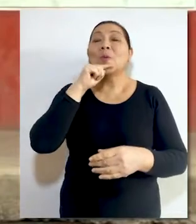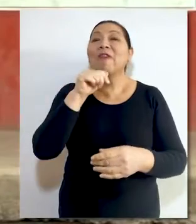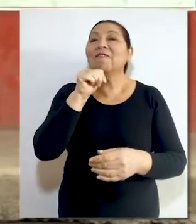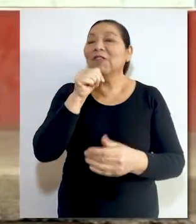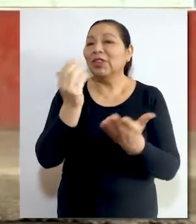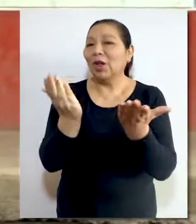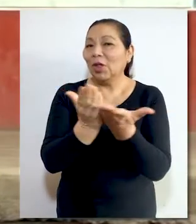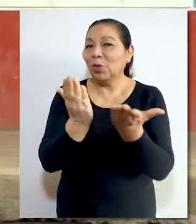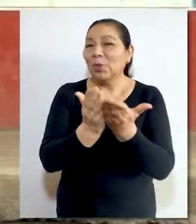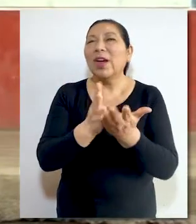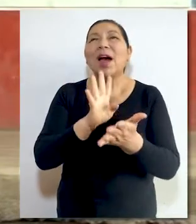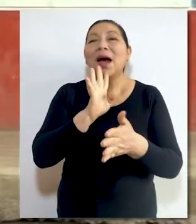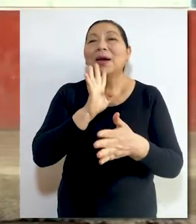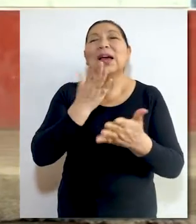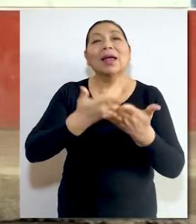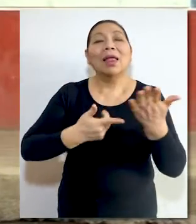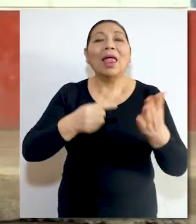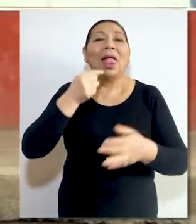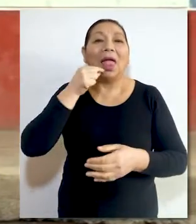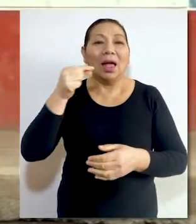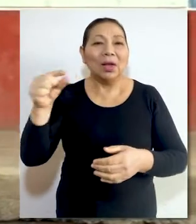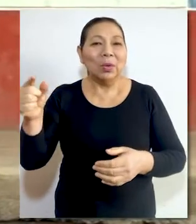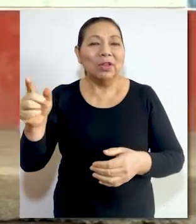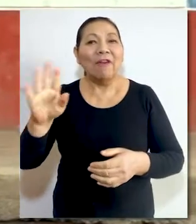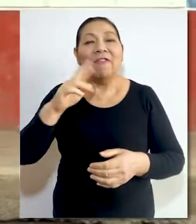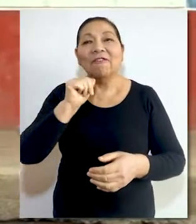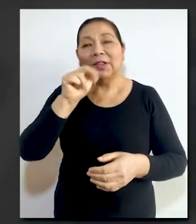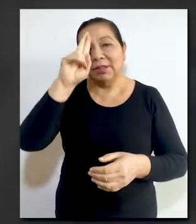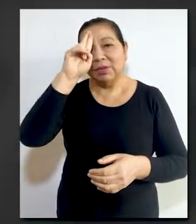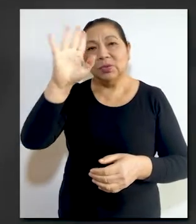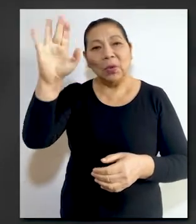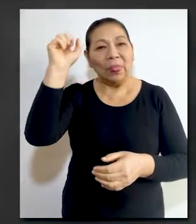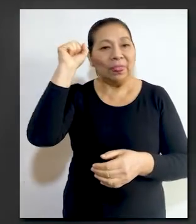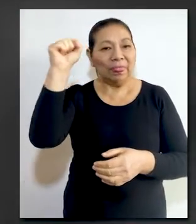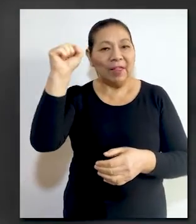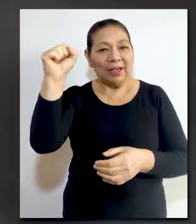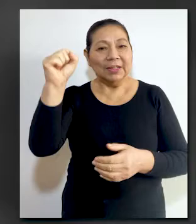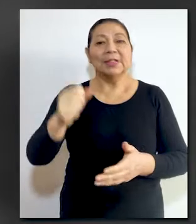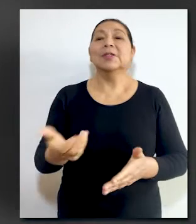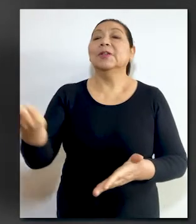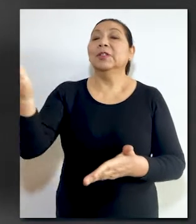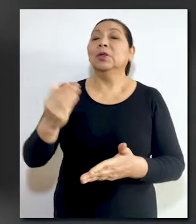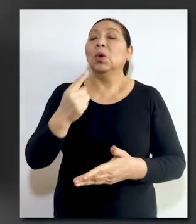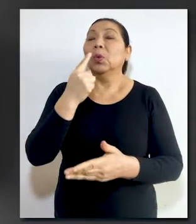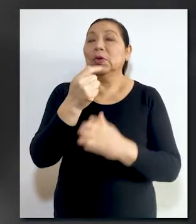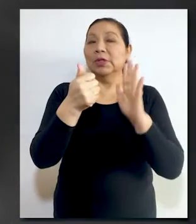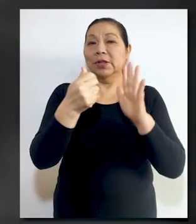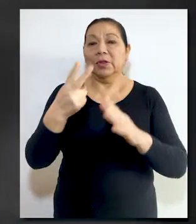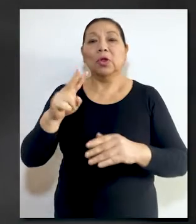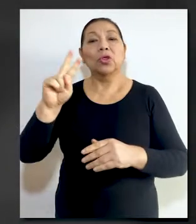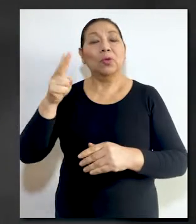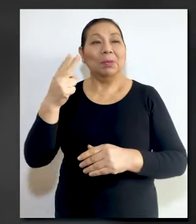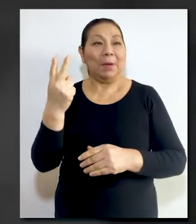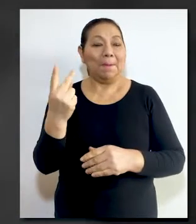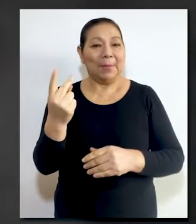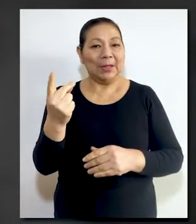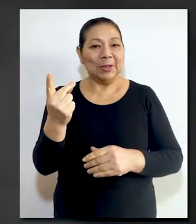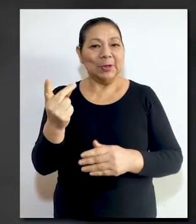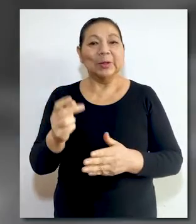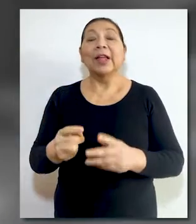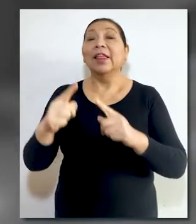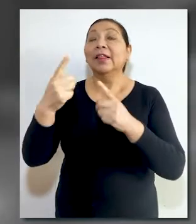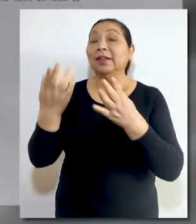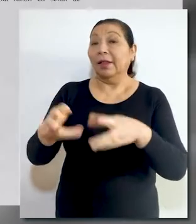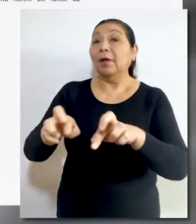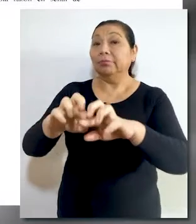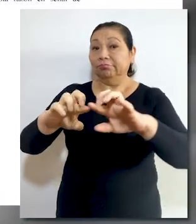analfabeta y quechuhablante por vulnerar el derecho de defensa. En la sentencia 162 slash 2021, el